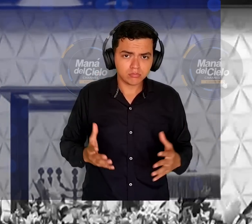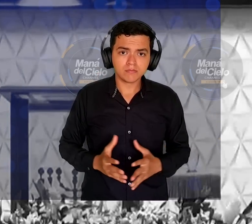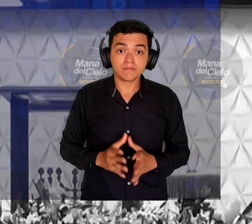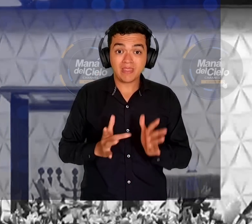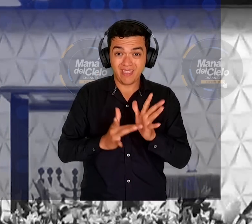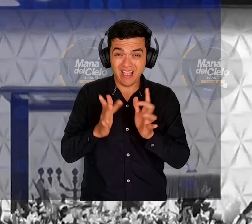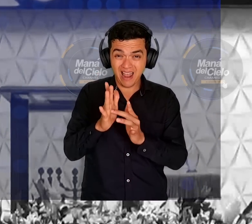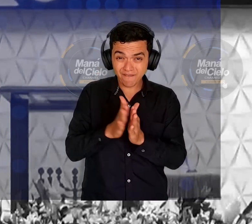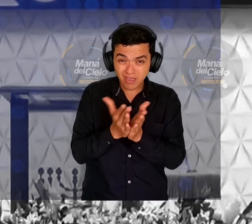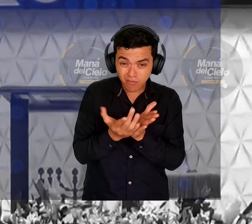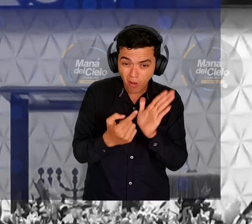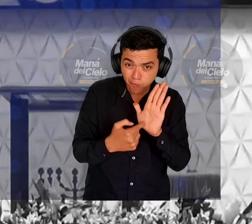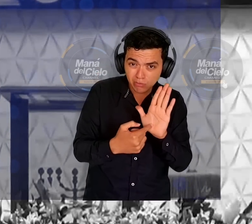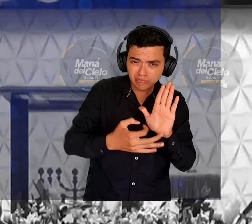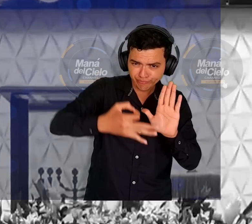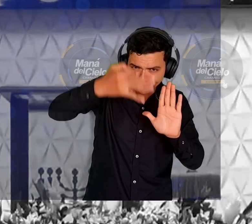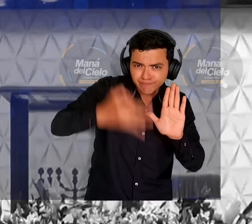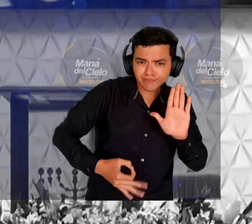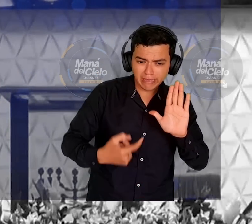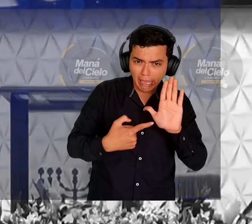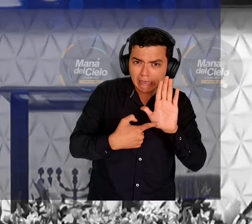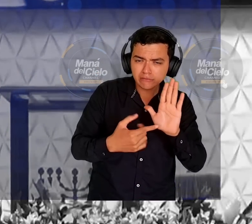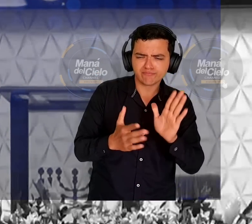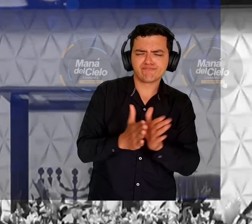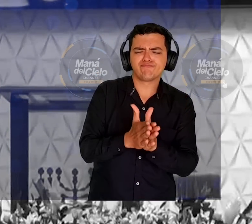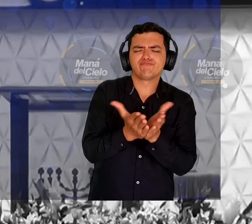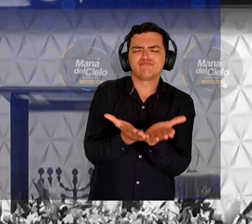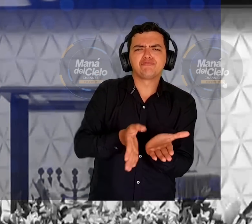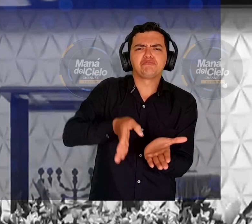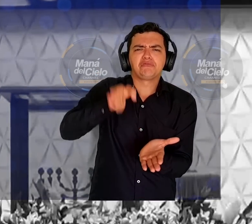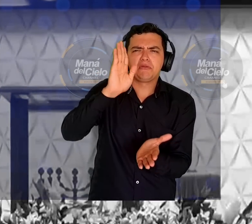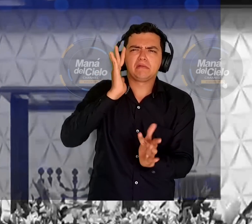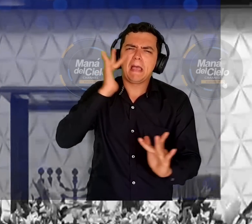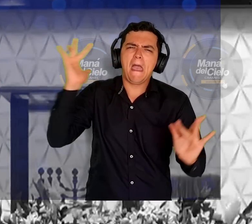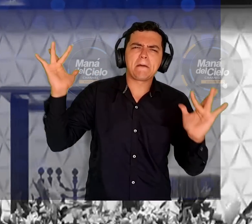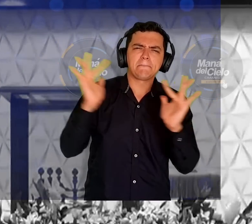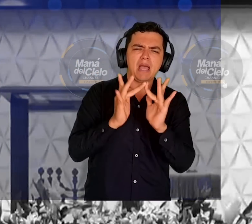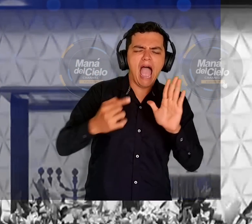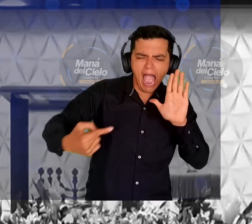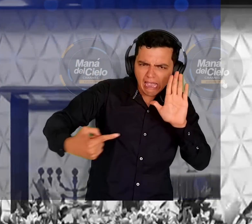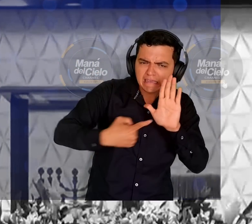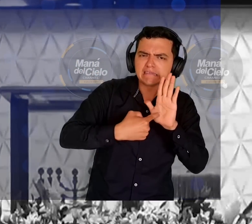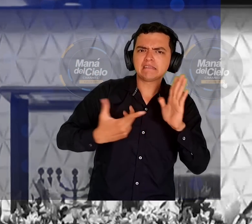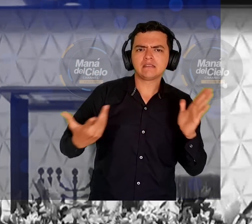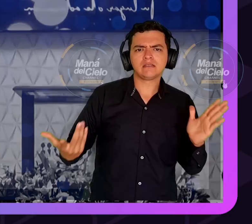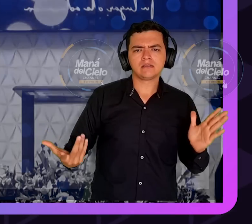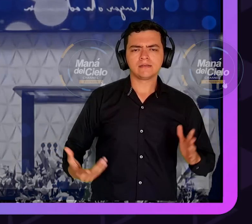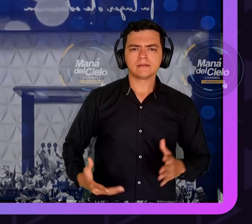No, es que la palabra de Dios nos ha convencido que ese es el libro de Dios. Está escrito.